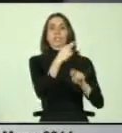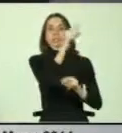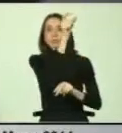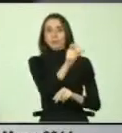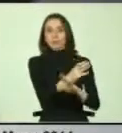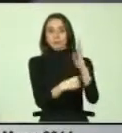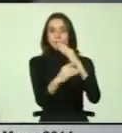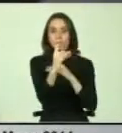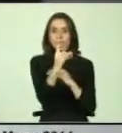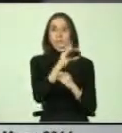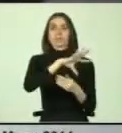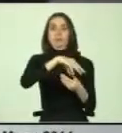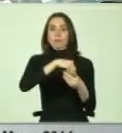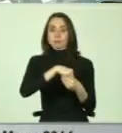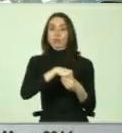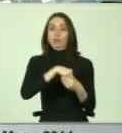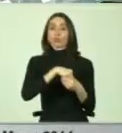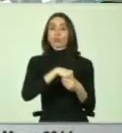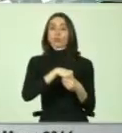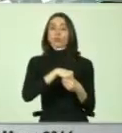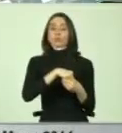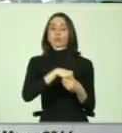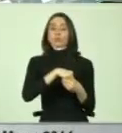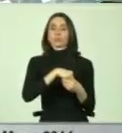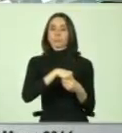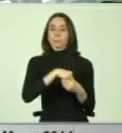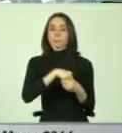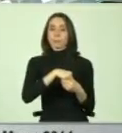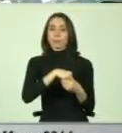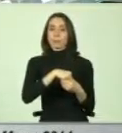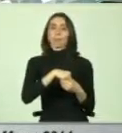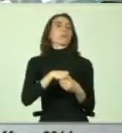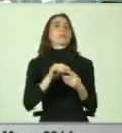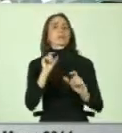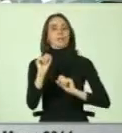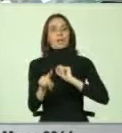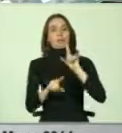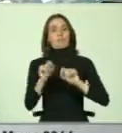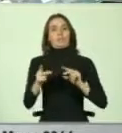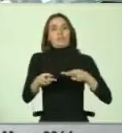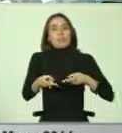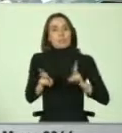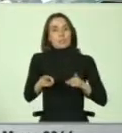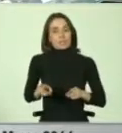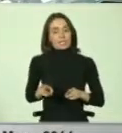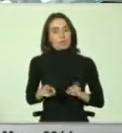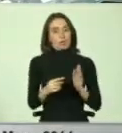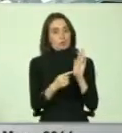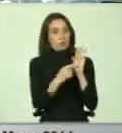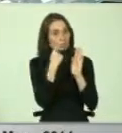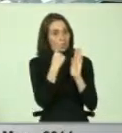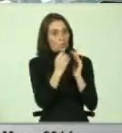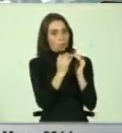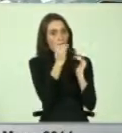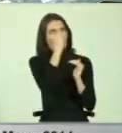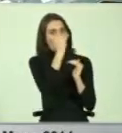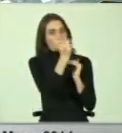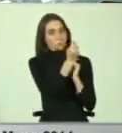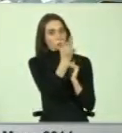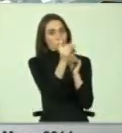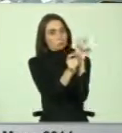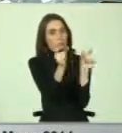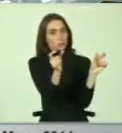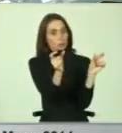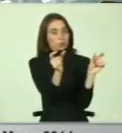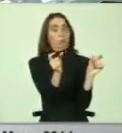discapacidad, y se enmarcaron dentro de este Defensoría de Derechos. Una cifra bastante alta, por decirlo de alguna